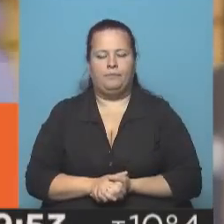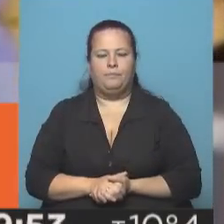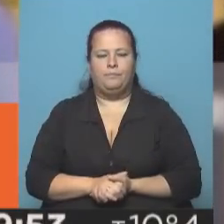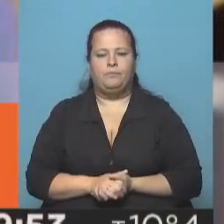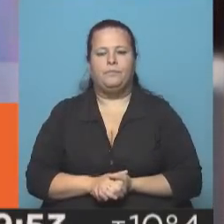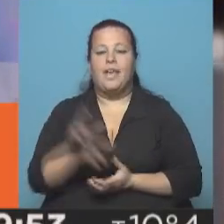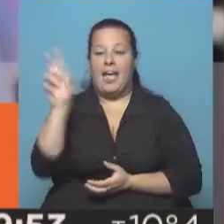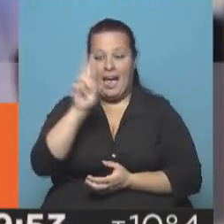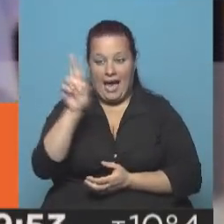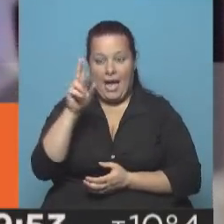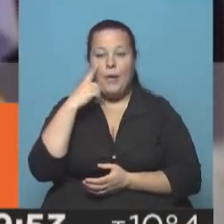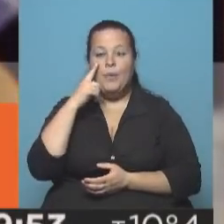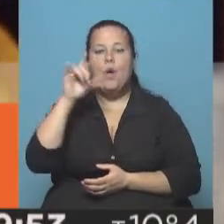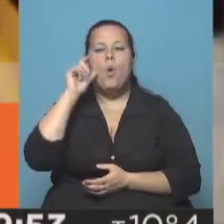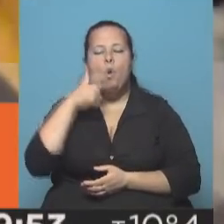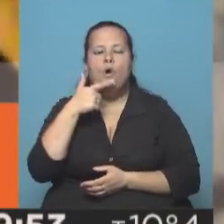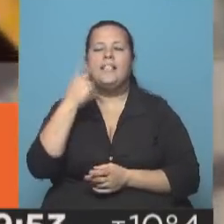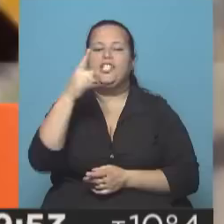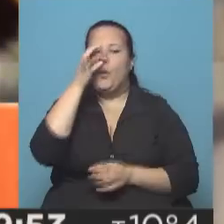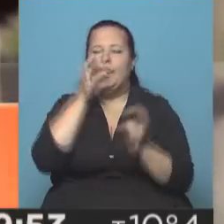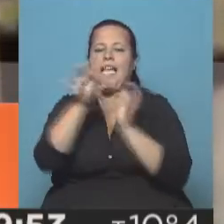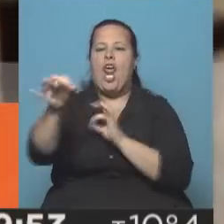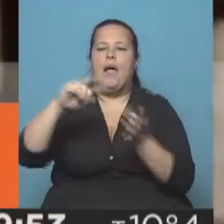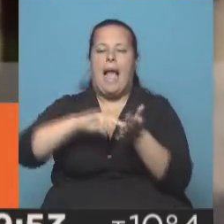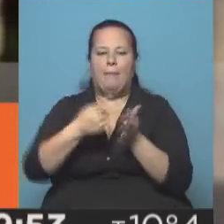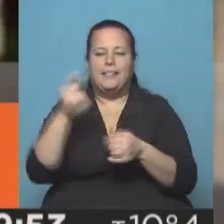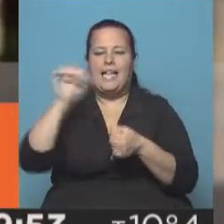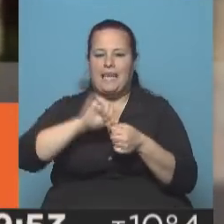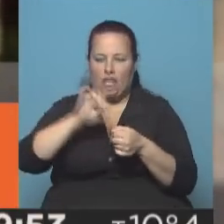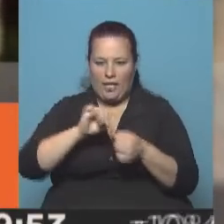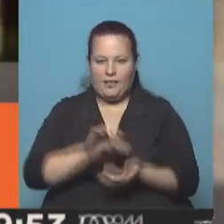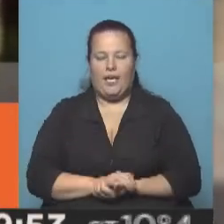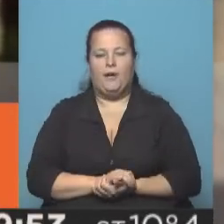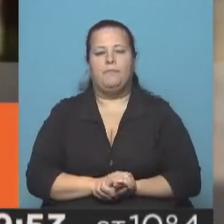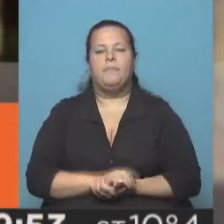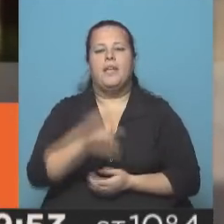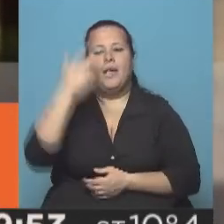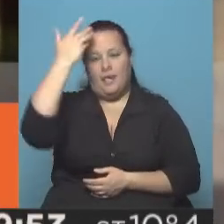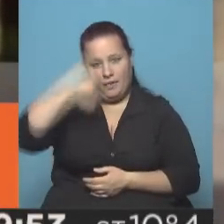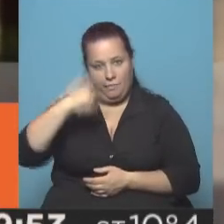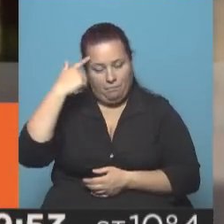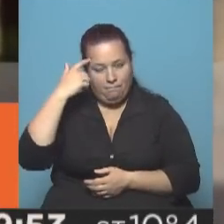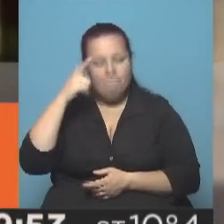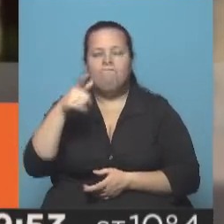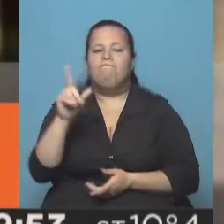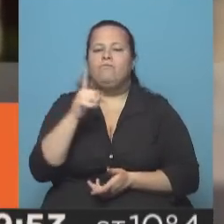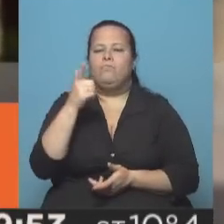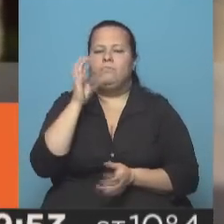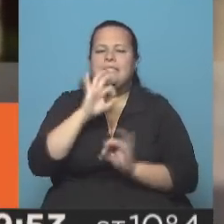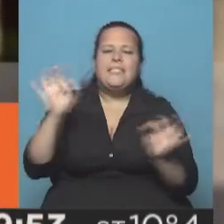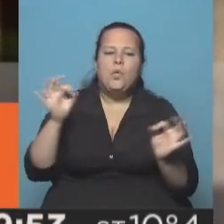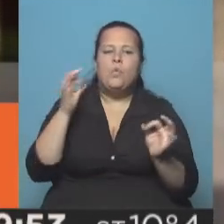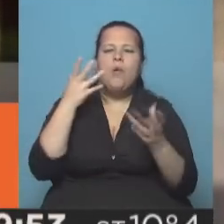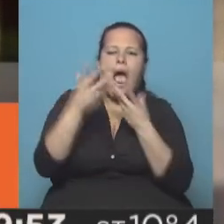R vive en Lugones, a 120 kilómetros de la capital de Santiago del Estero. Tiene parálisis cerebral y no recibió ningún